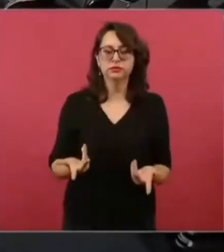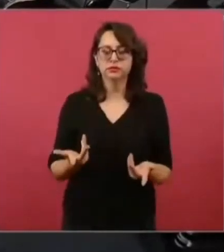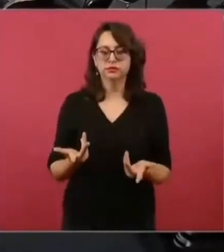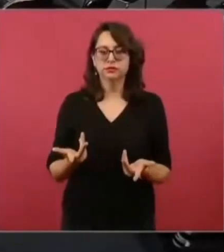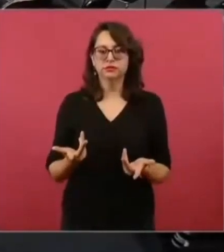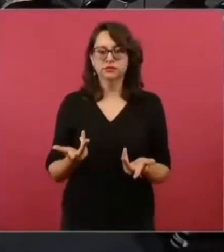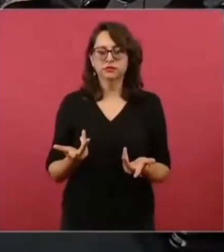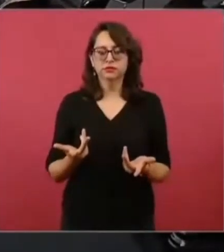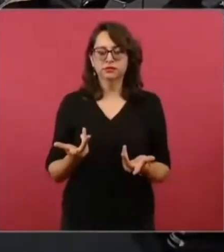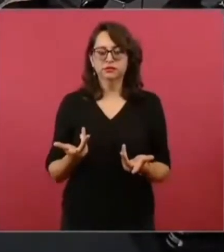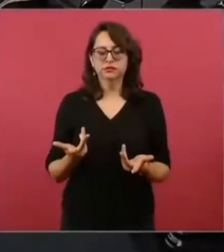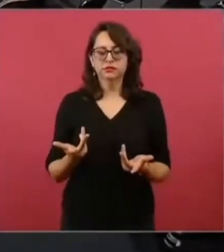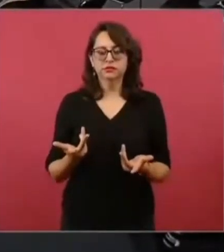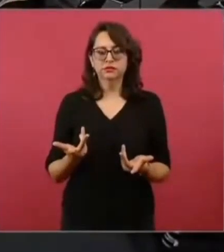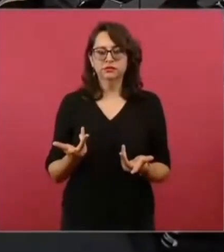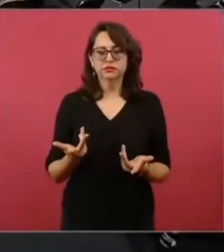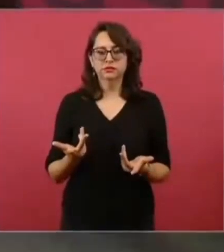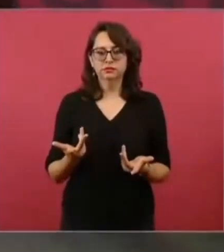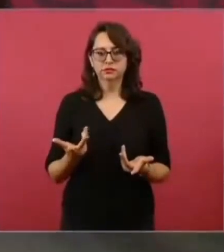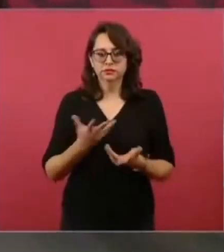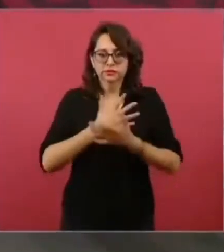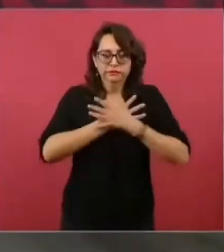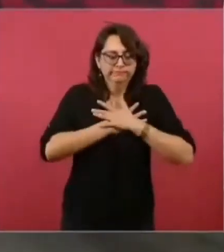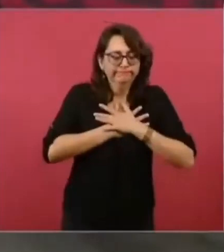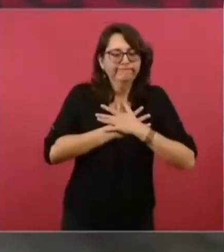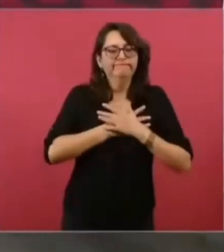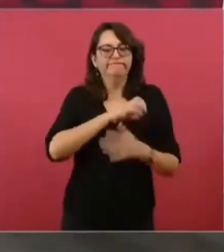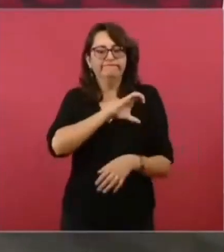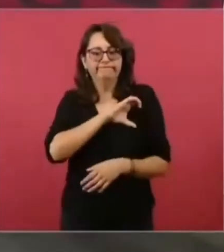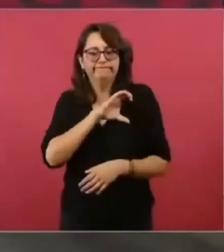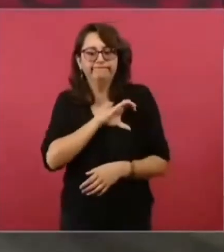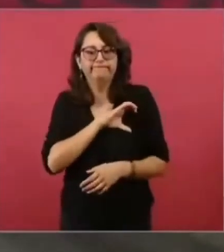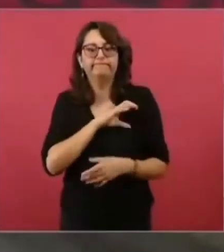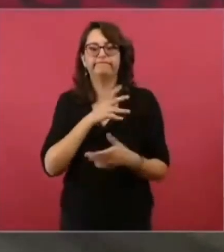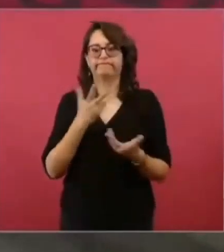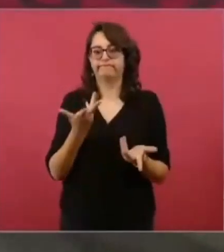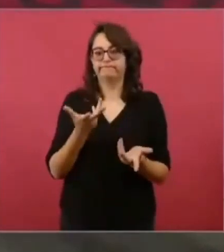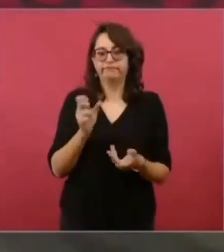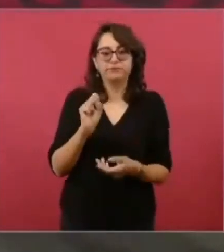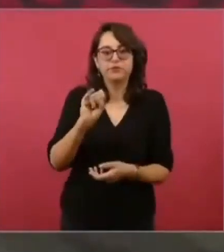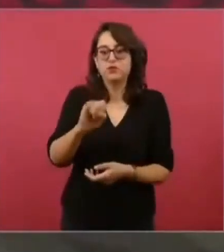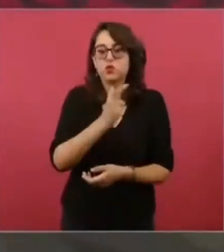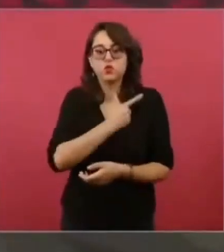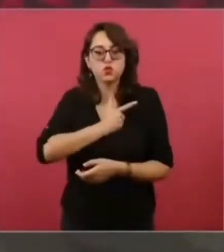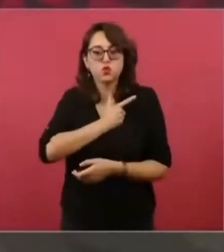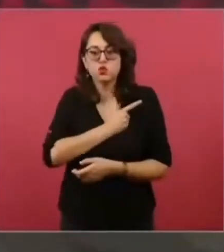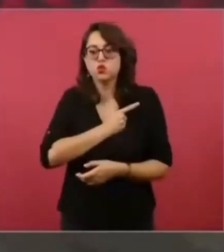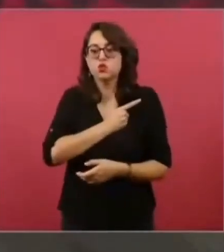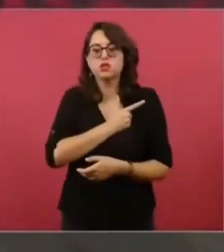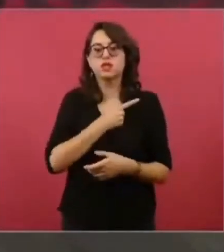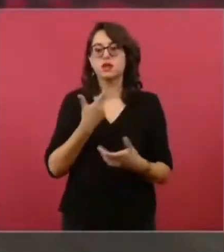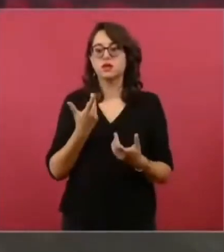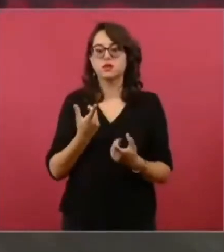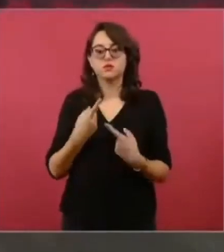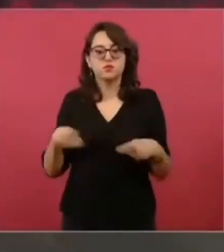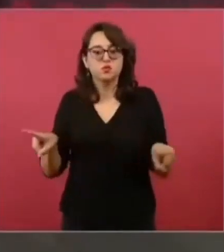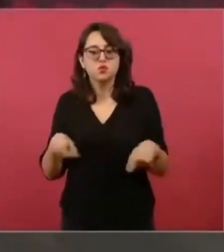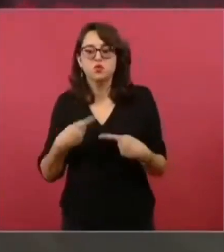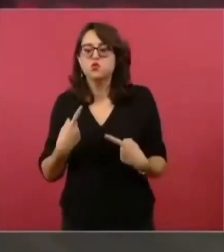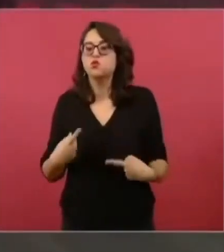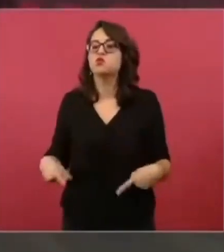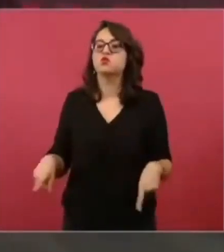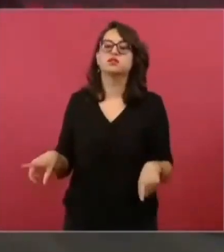amarse, quererse y cómo no disfrutar de la vida